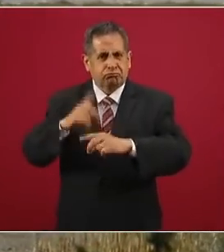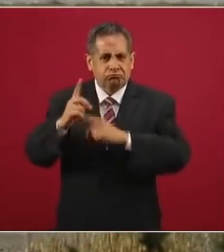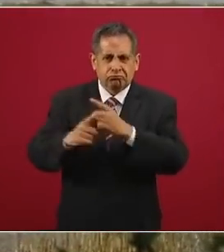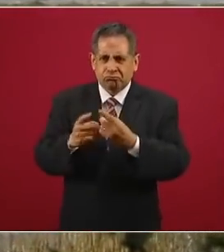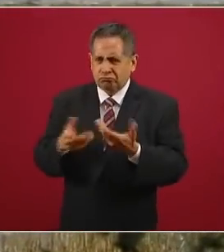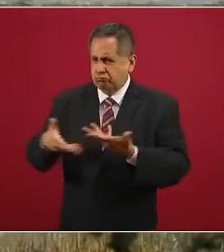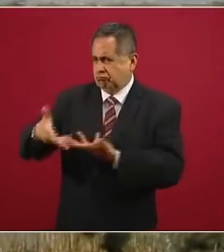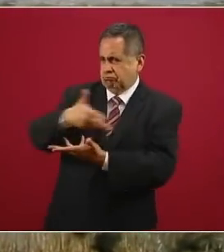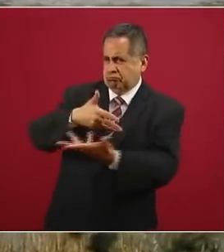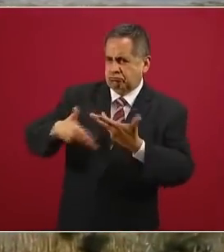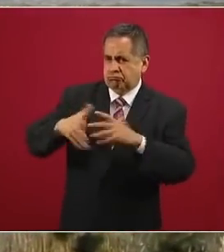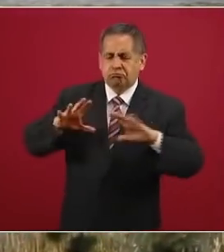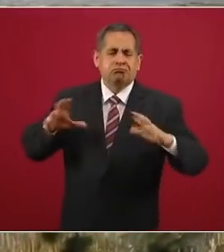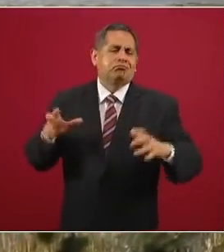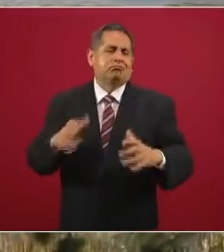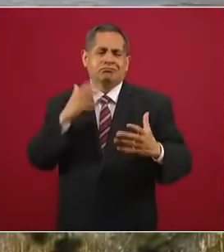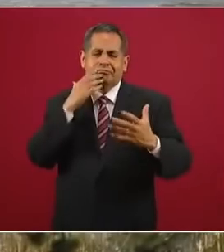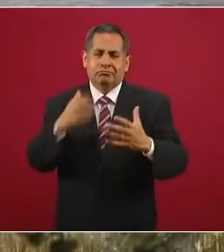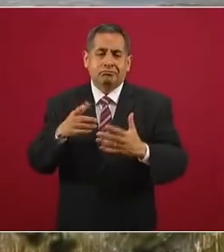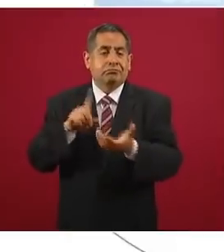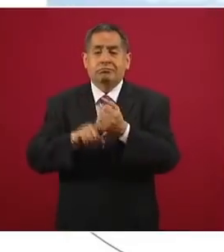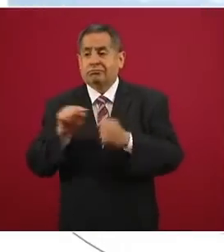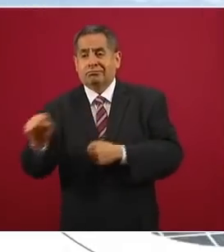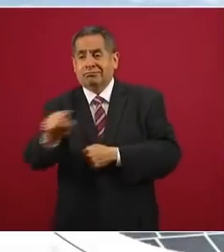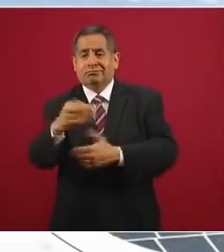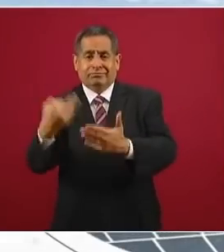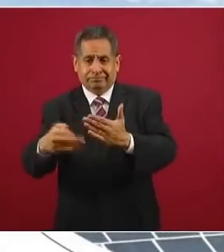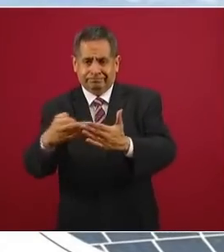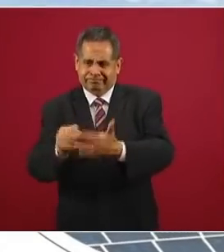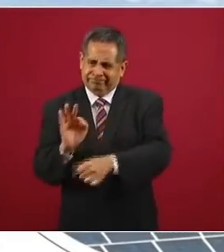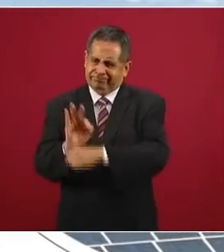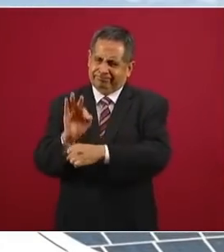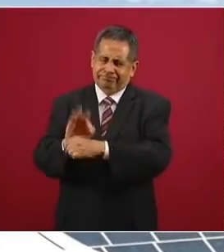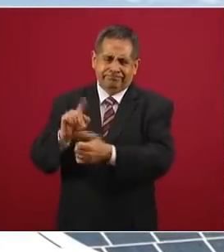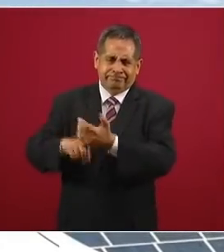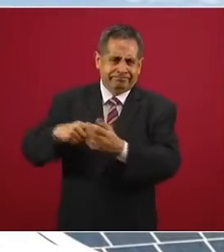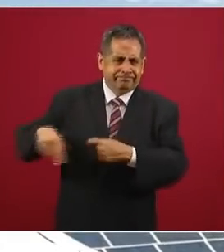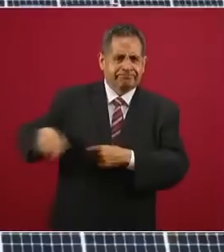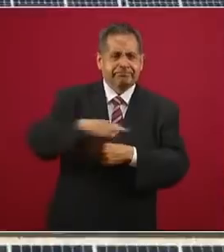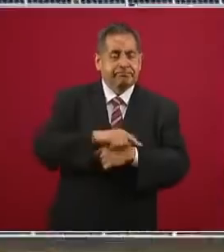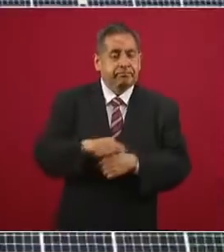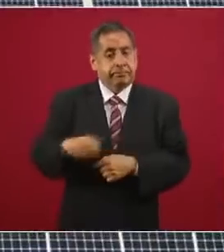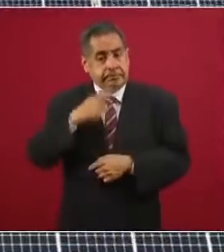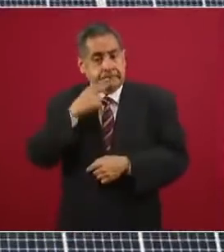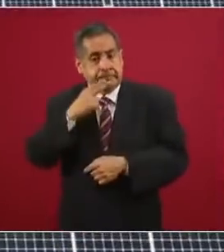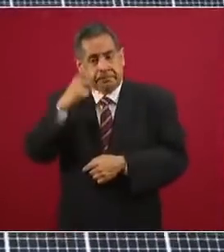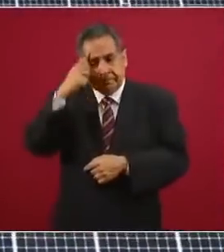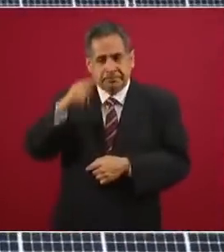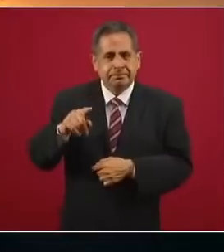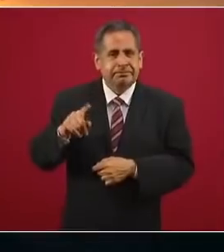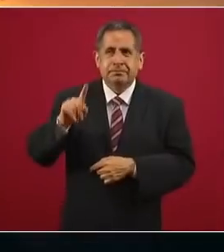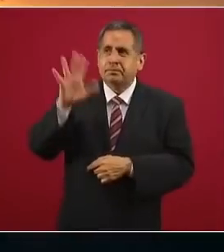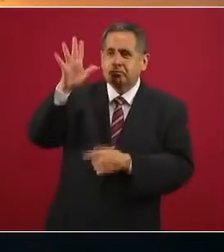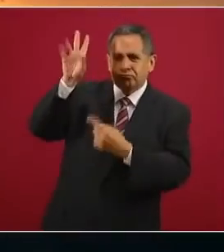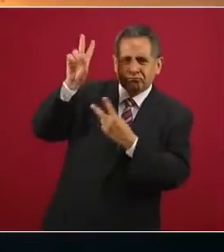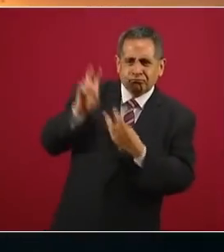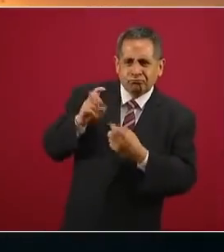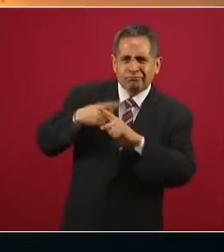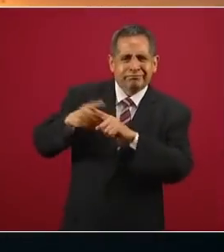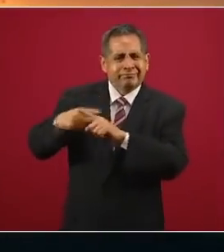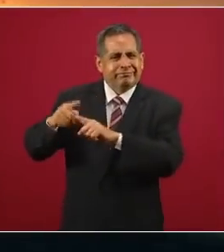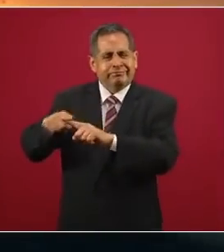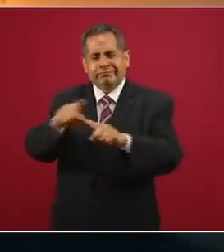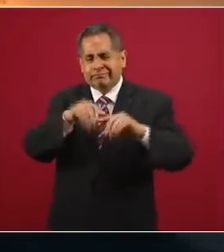beneficio de zonas vecinas con grandes carencias, promover sistemas de generación y consumo de energías limpias y renovables, entre muchos